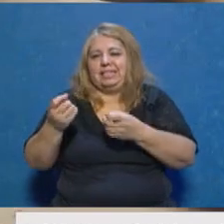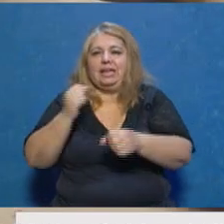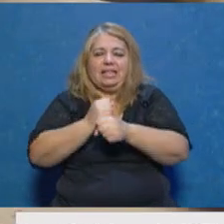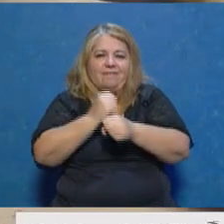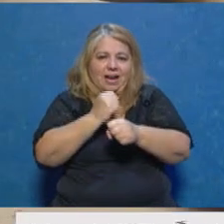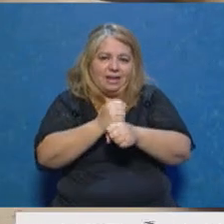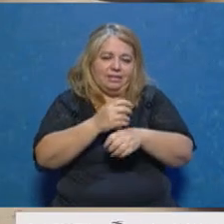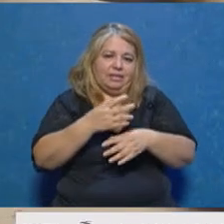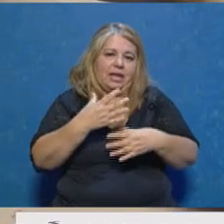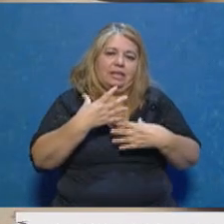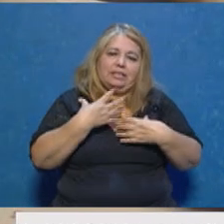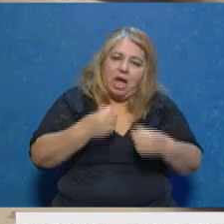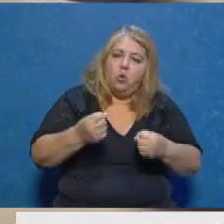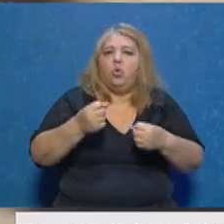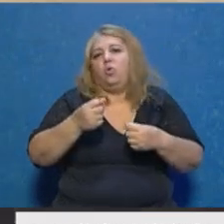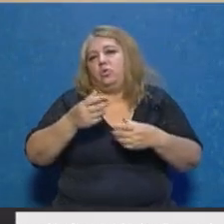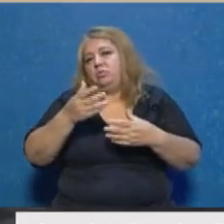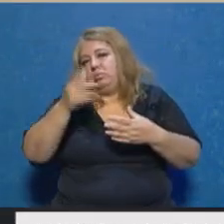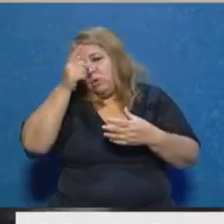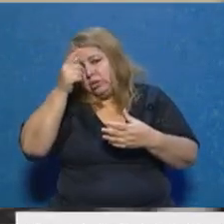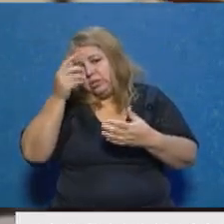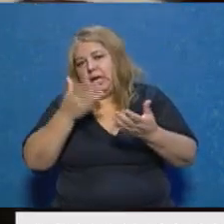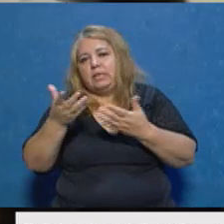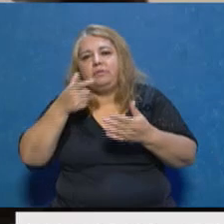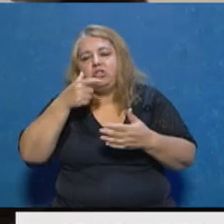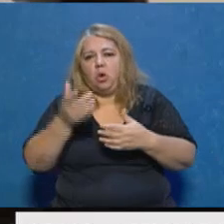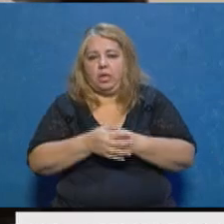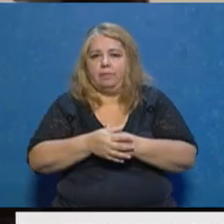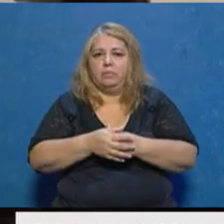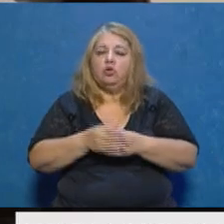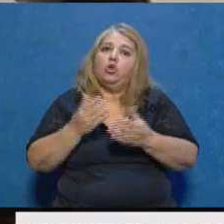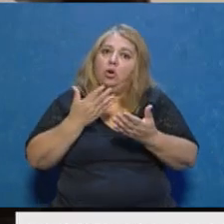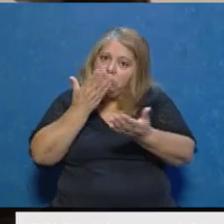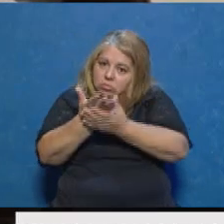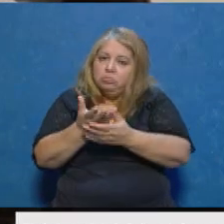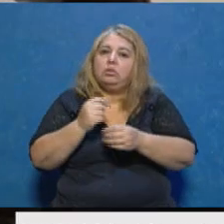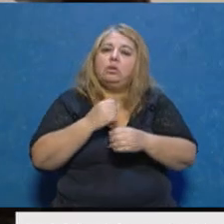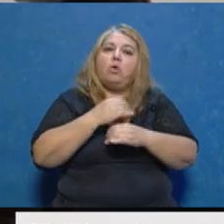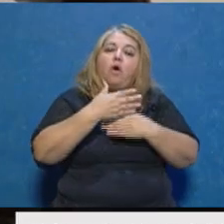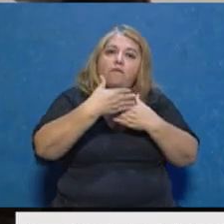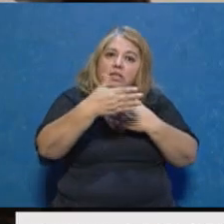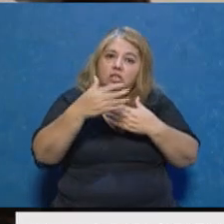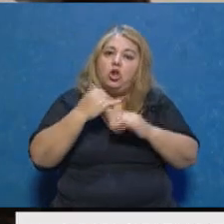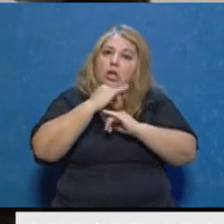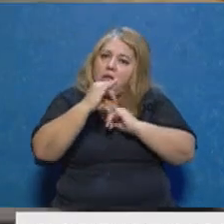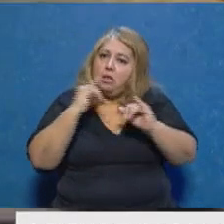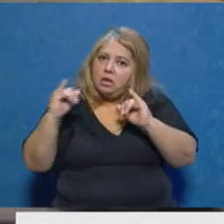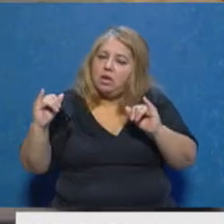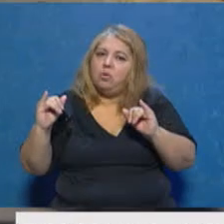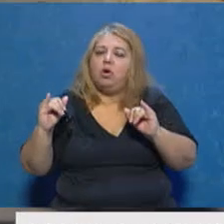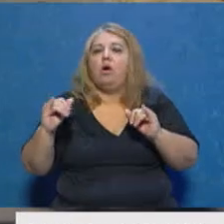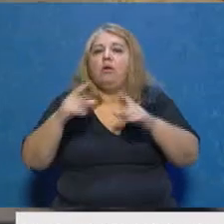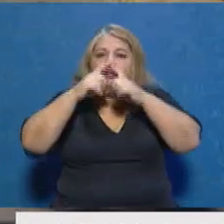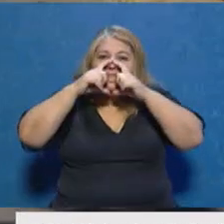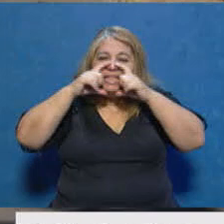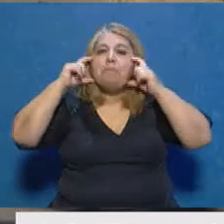departamento. Por eso quisimos diferenciar y le dijimos al vecino que podía hacer barbijo o tapabocas, que es esto justamente, que cubre